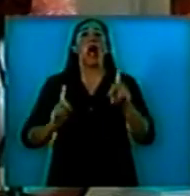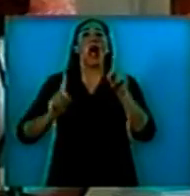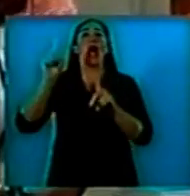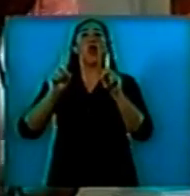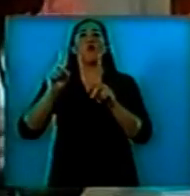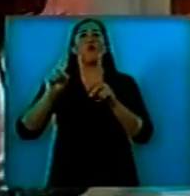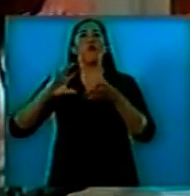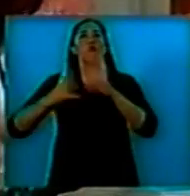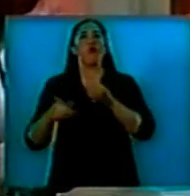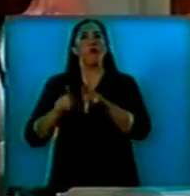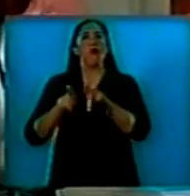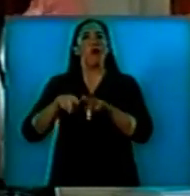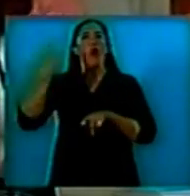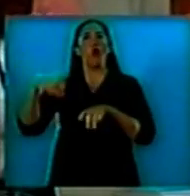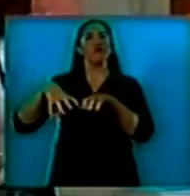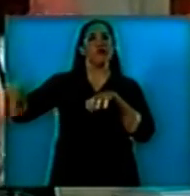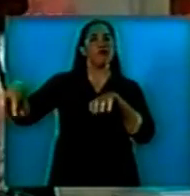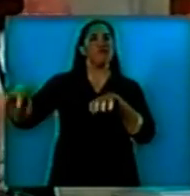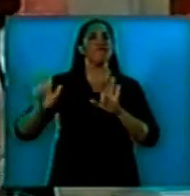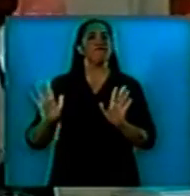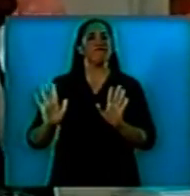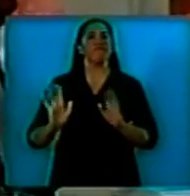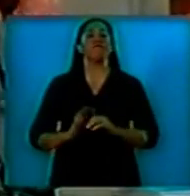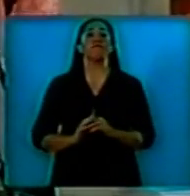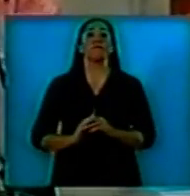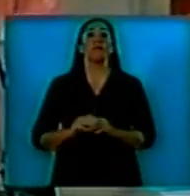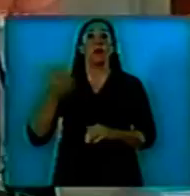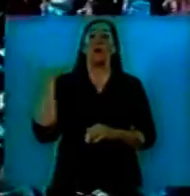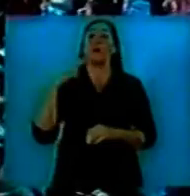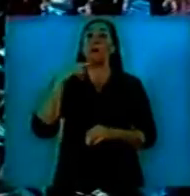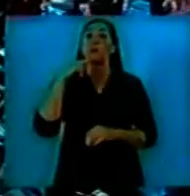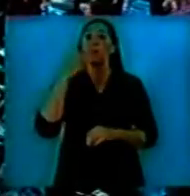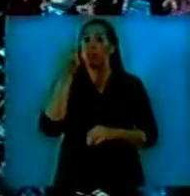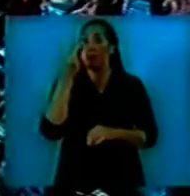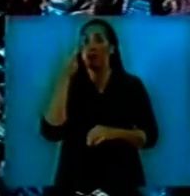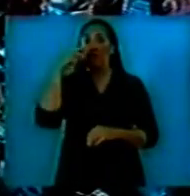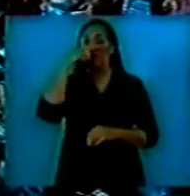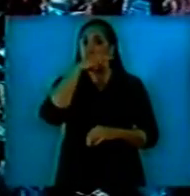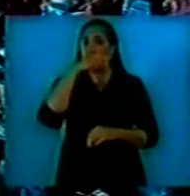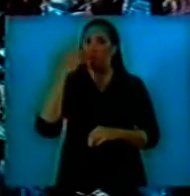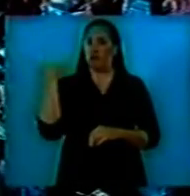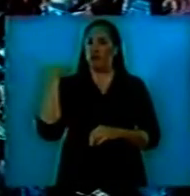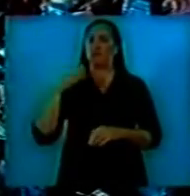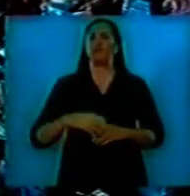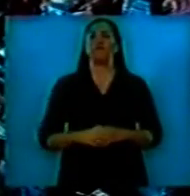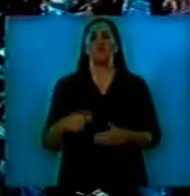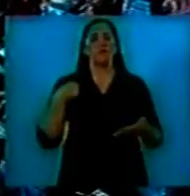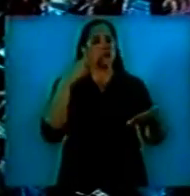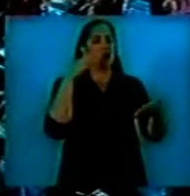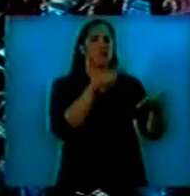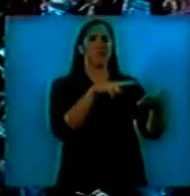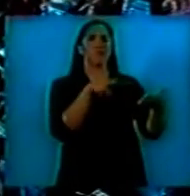El día viernes 27 pude leer